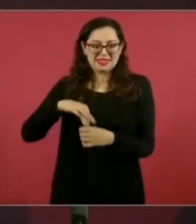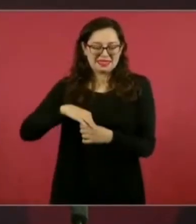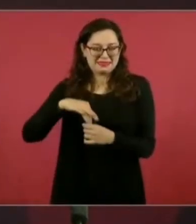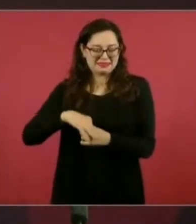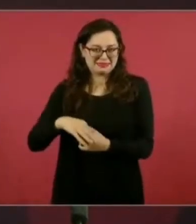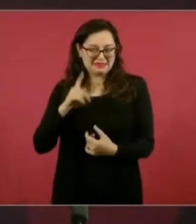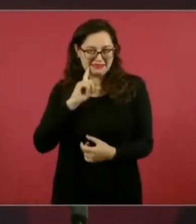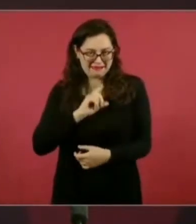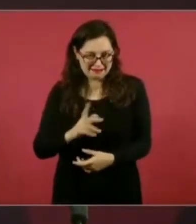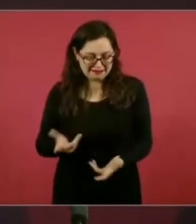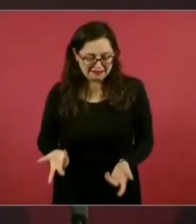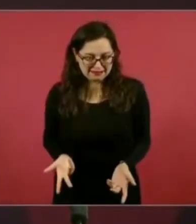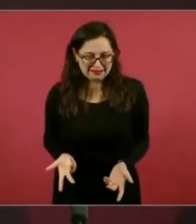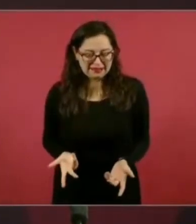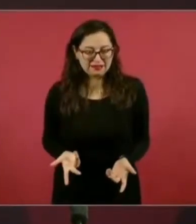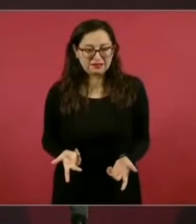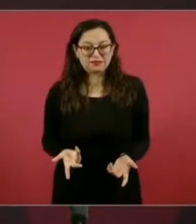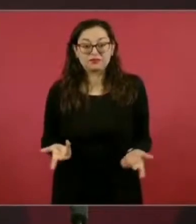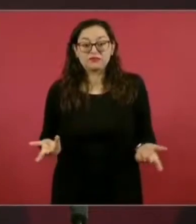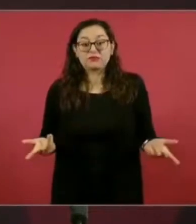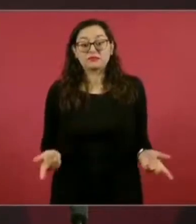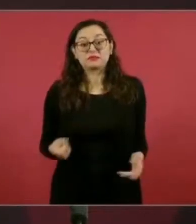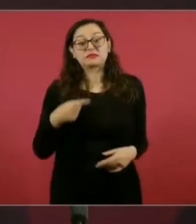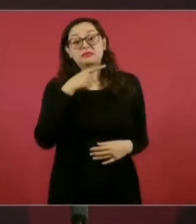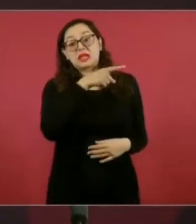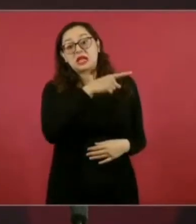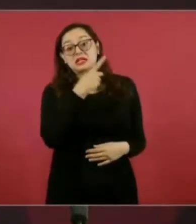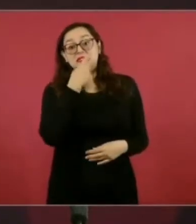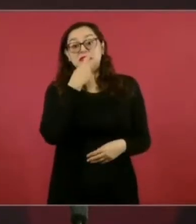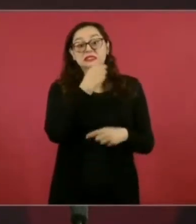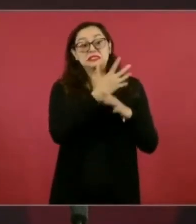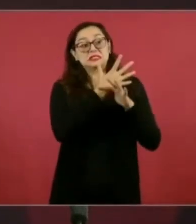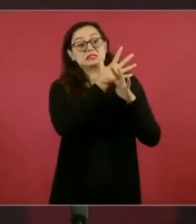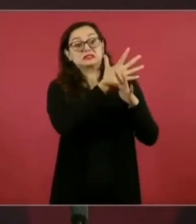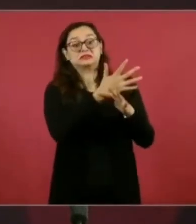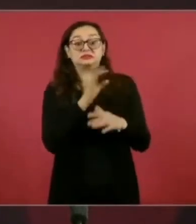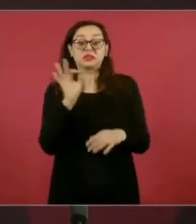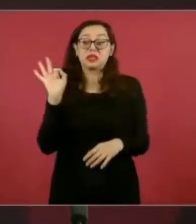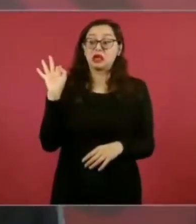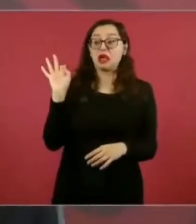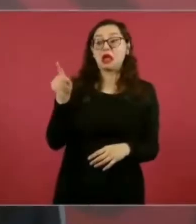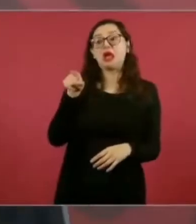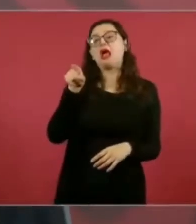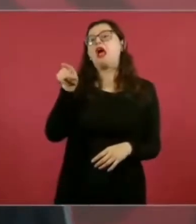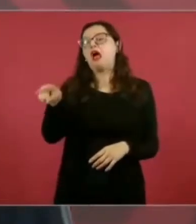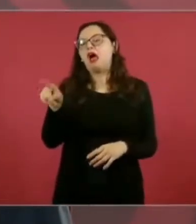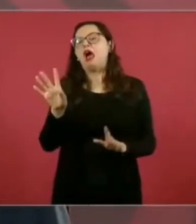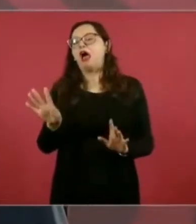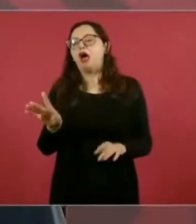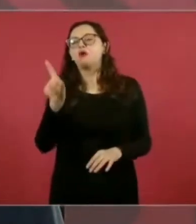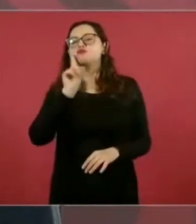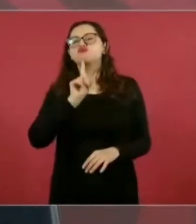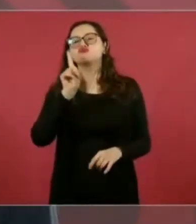diciendo o sugiere de que la decisión de no invitar